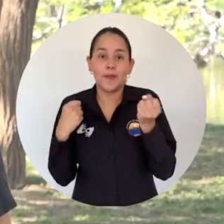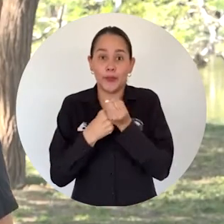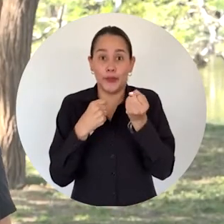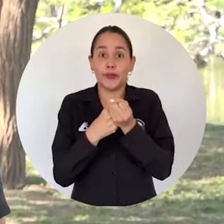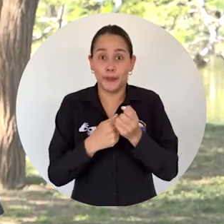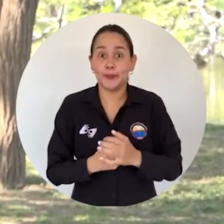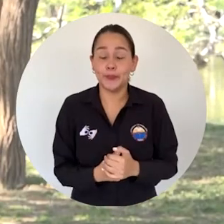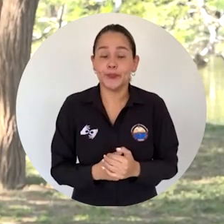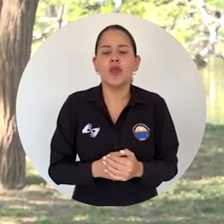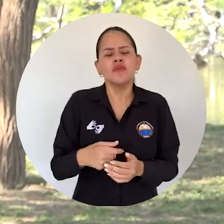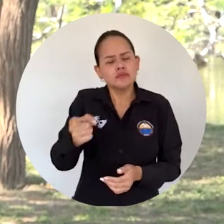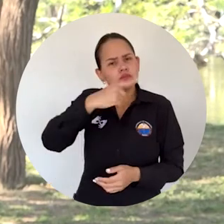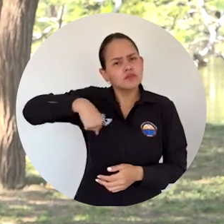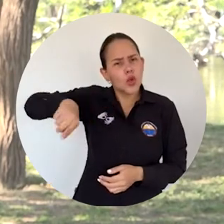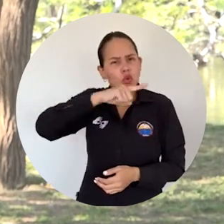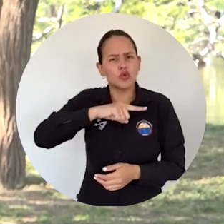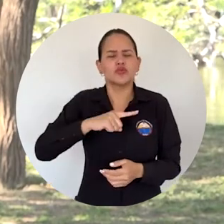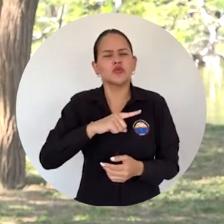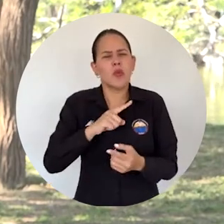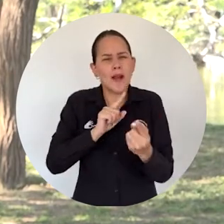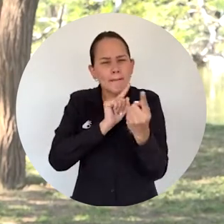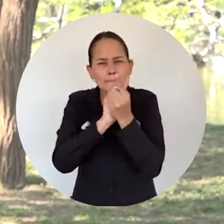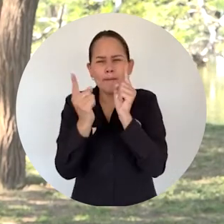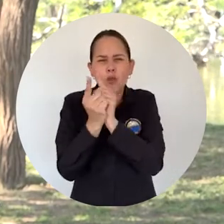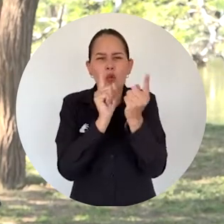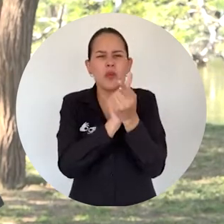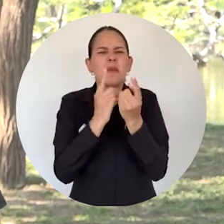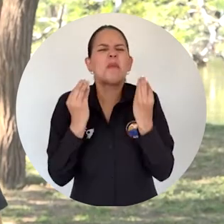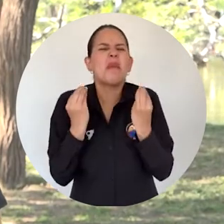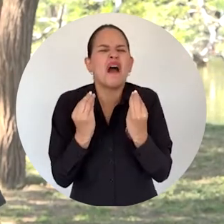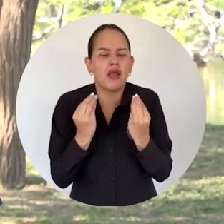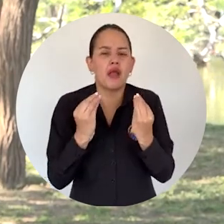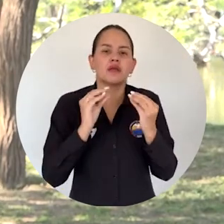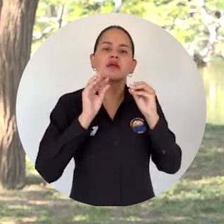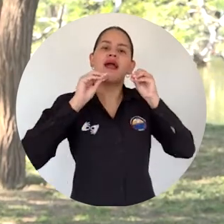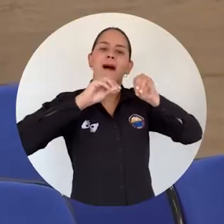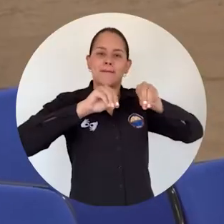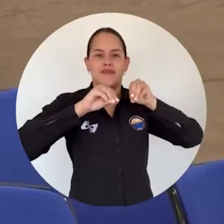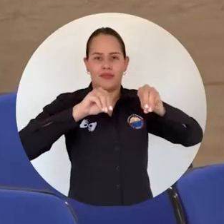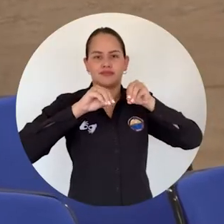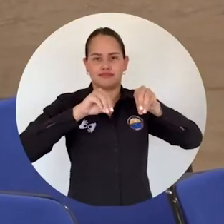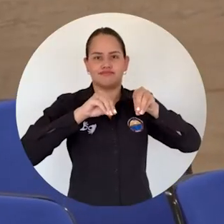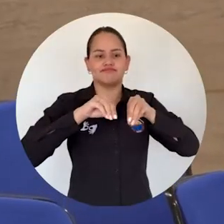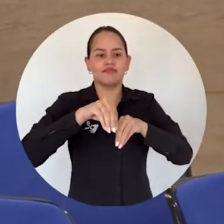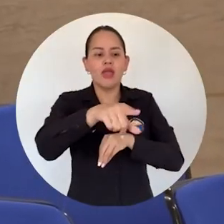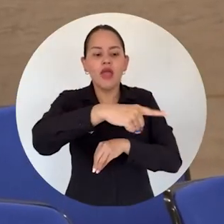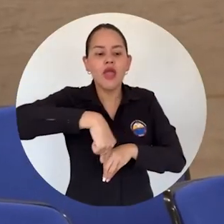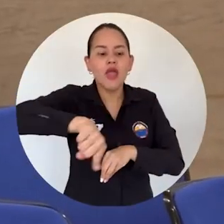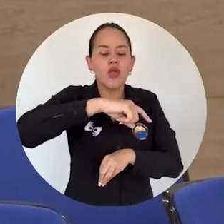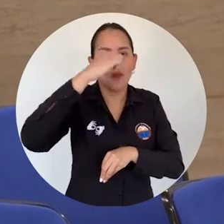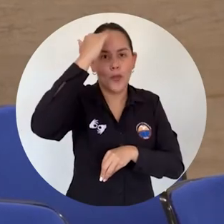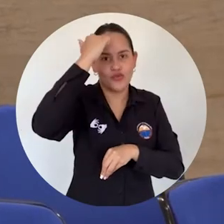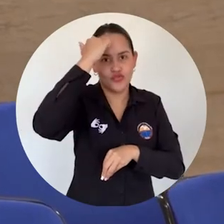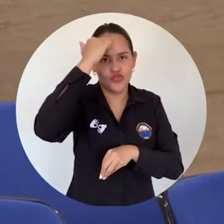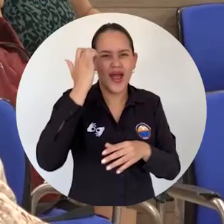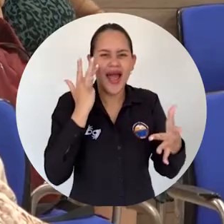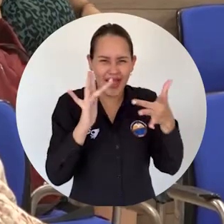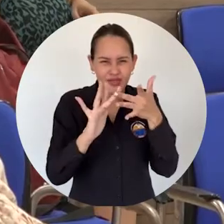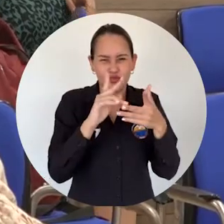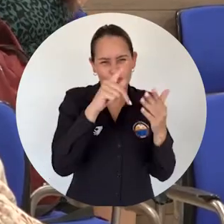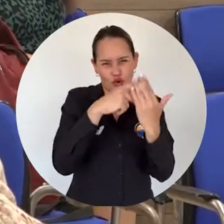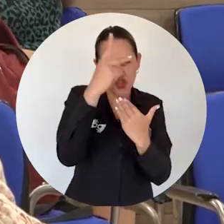un encuentro, una capacitación en la cual a estos docentes que hacen parte de la Piragua se les dio